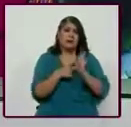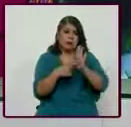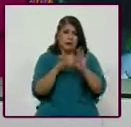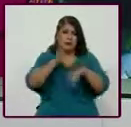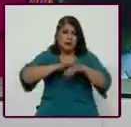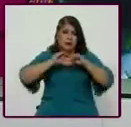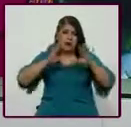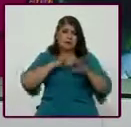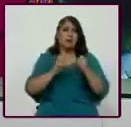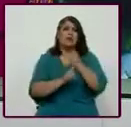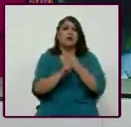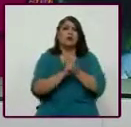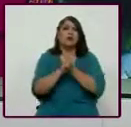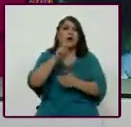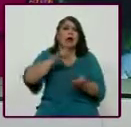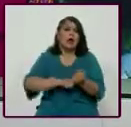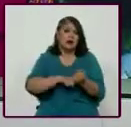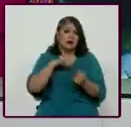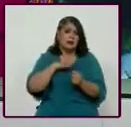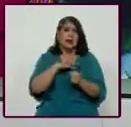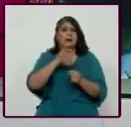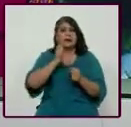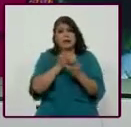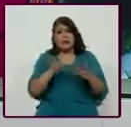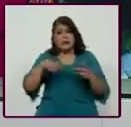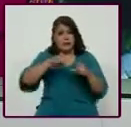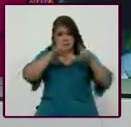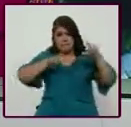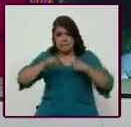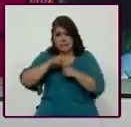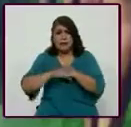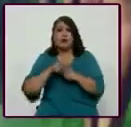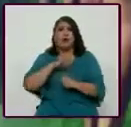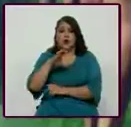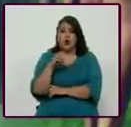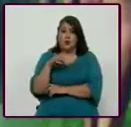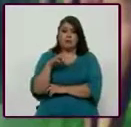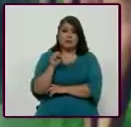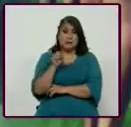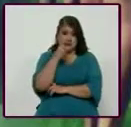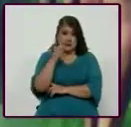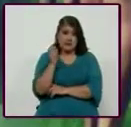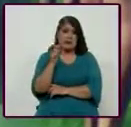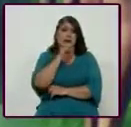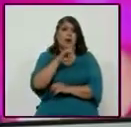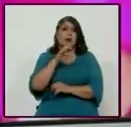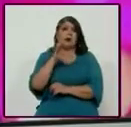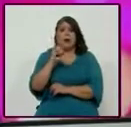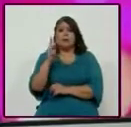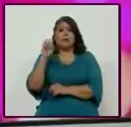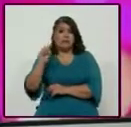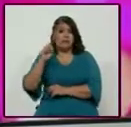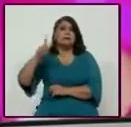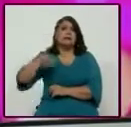clara, un problema epidemiológico de grandes dimensiones. La Organización Mundial de la Salud, la Organización Panamericana de Salud, determinan